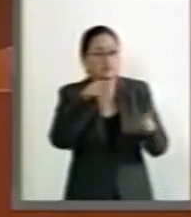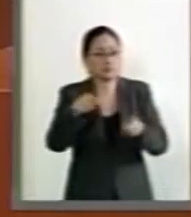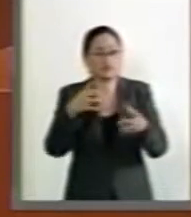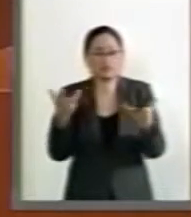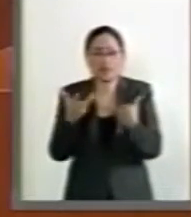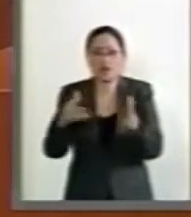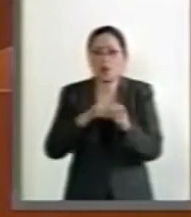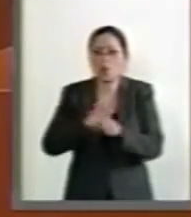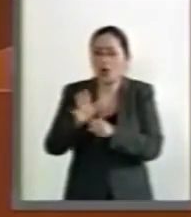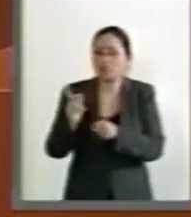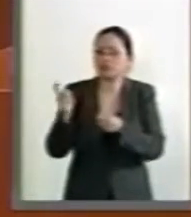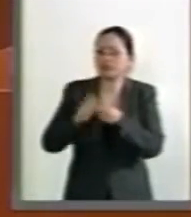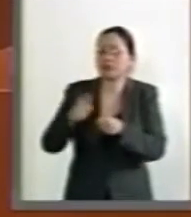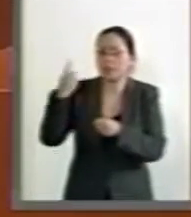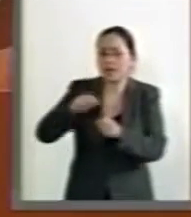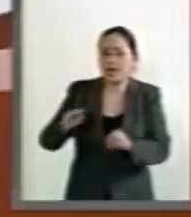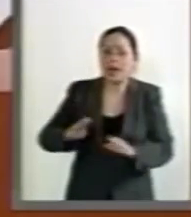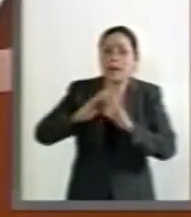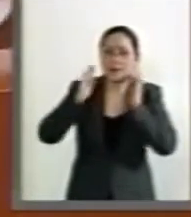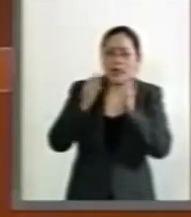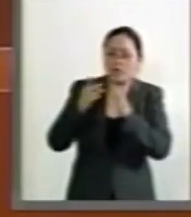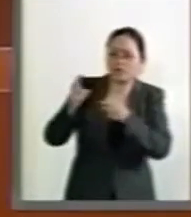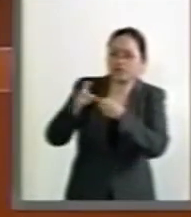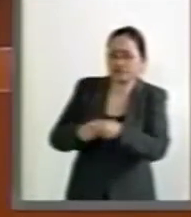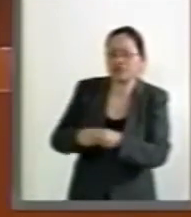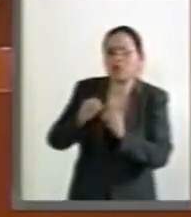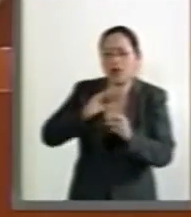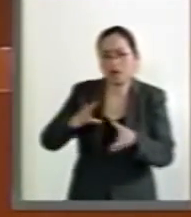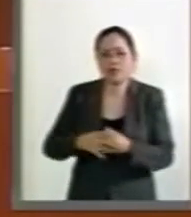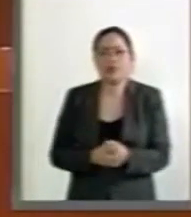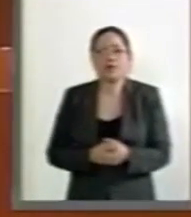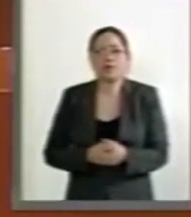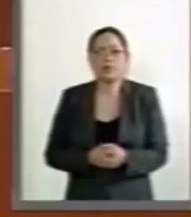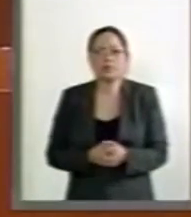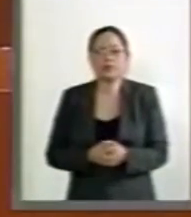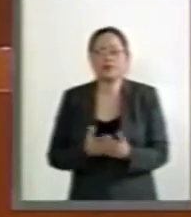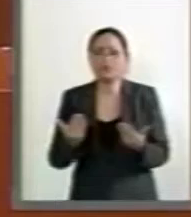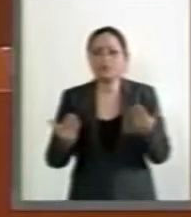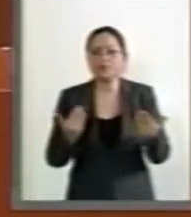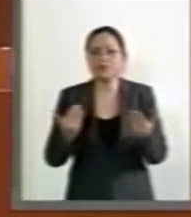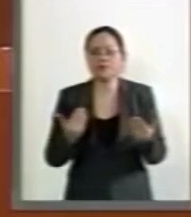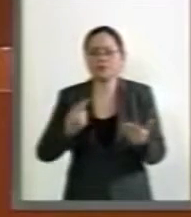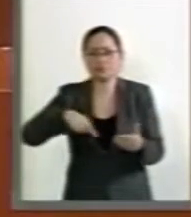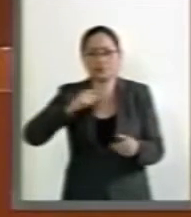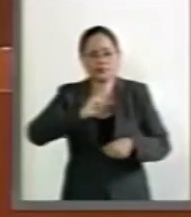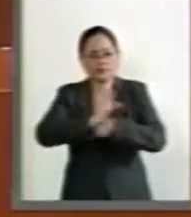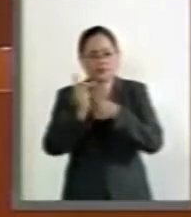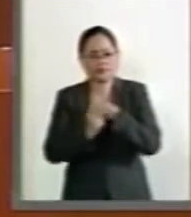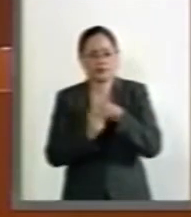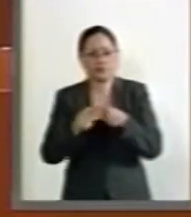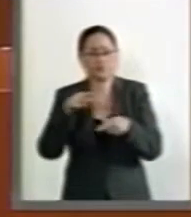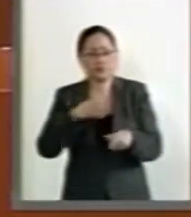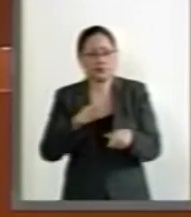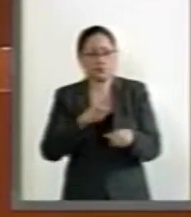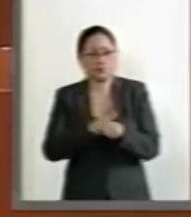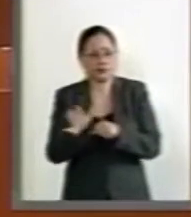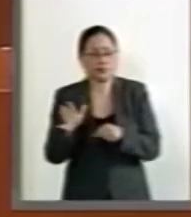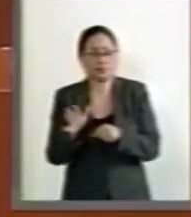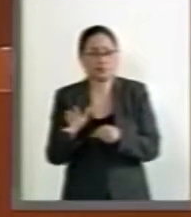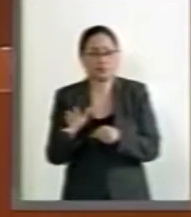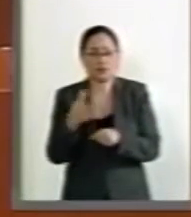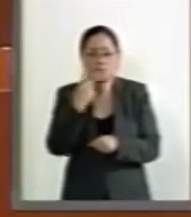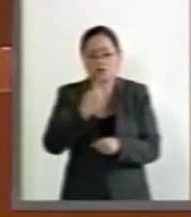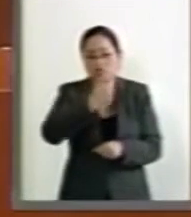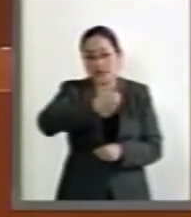unirse a la delincuencia organizada. En contraste, somos un país donde apenas